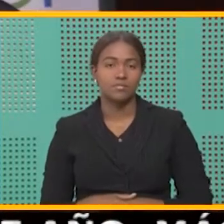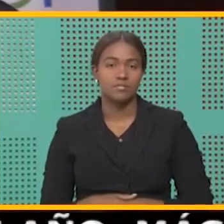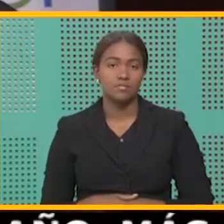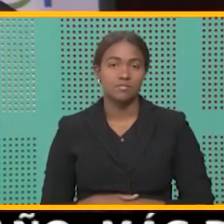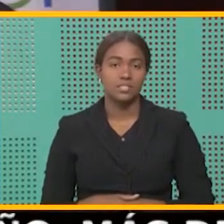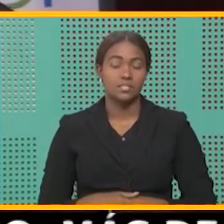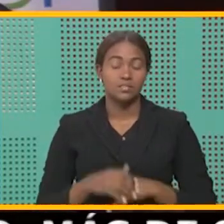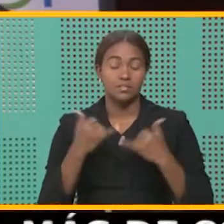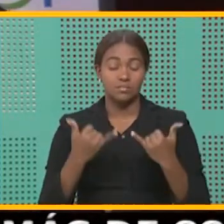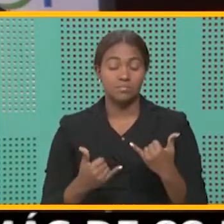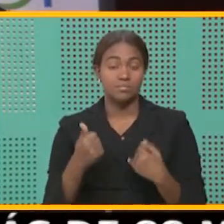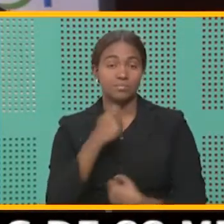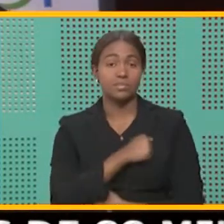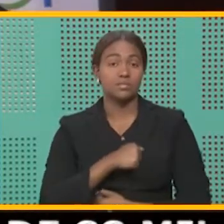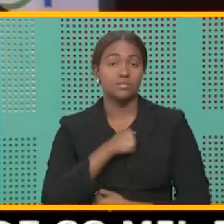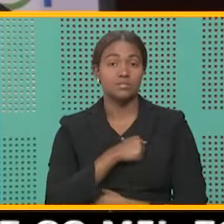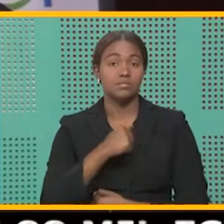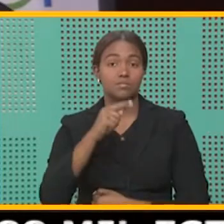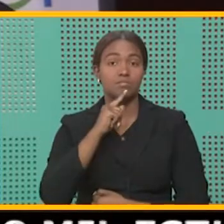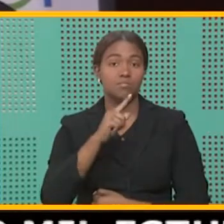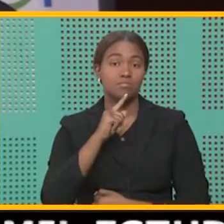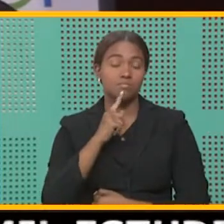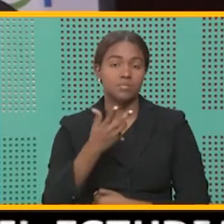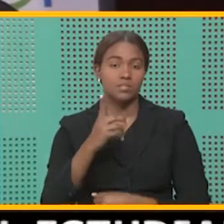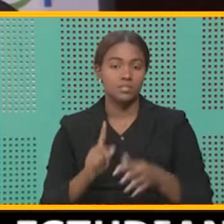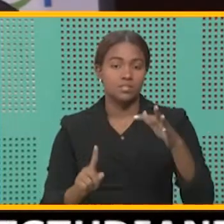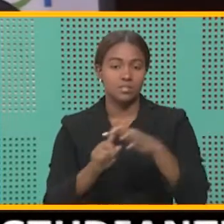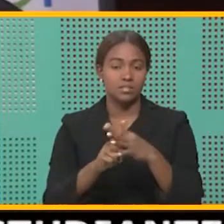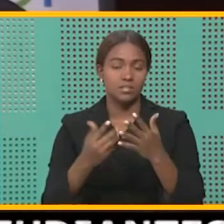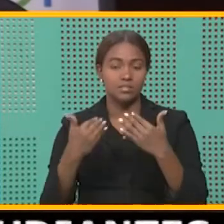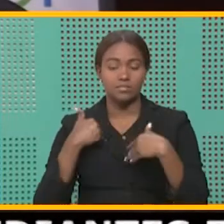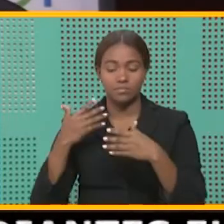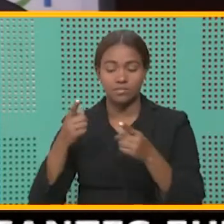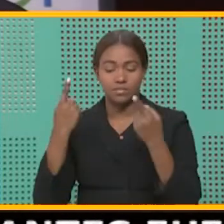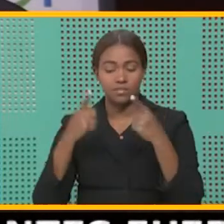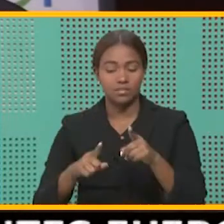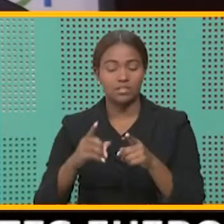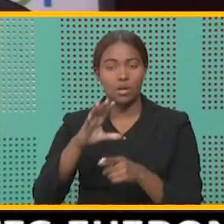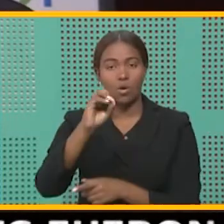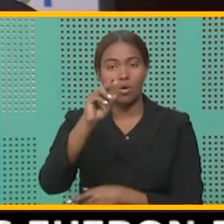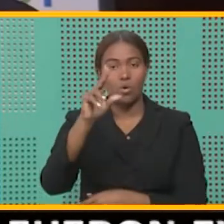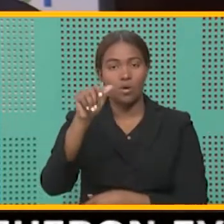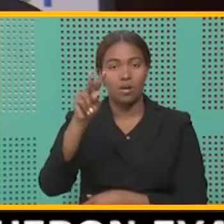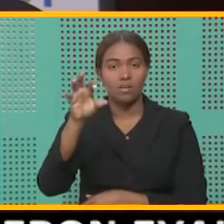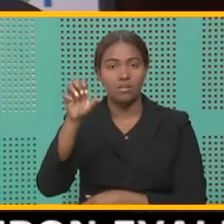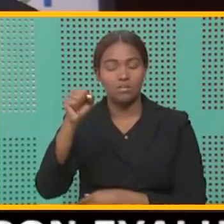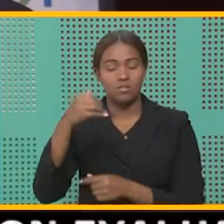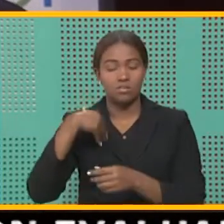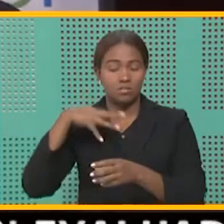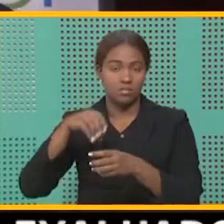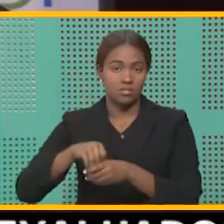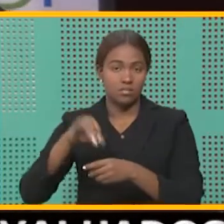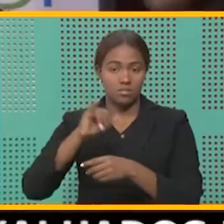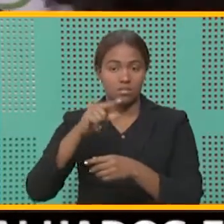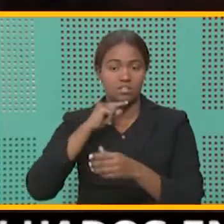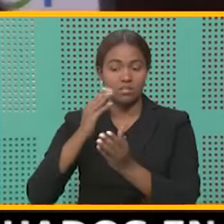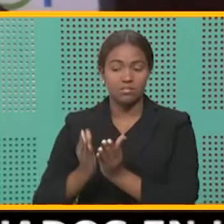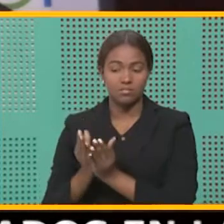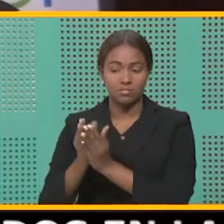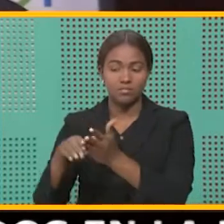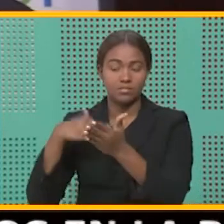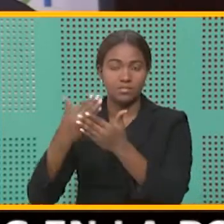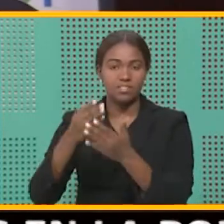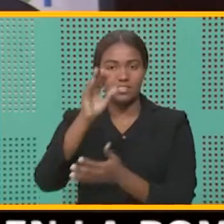Hoy, lamentablemente, presentó casos de coronavirus a bordo y recibimos la noticia de que en el puerto de Cartagena, en